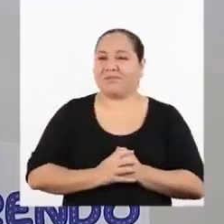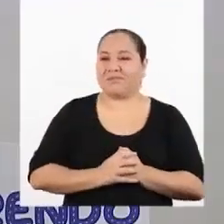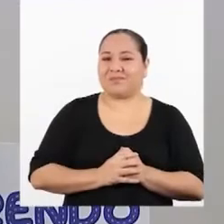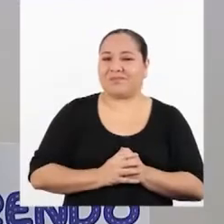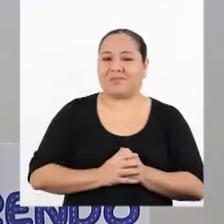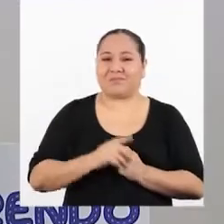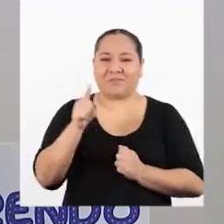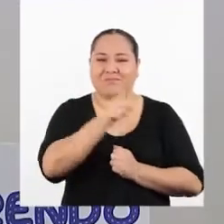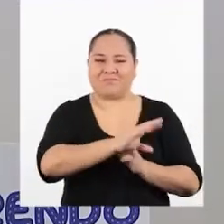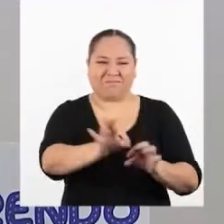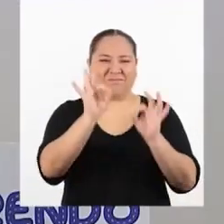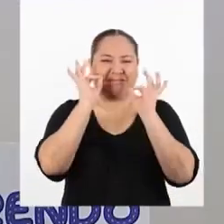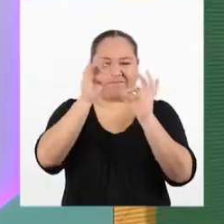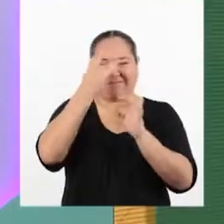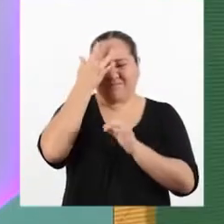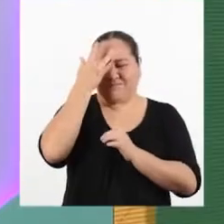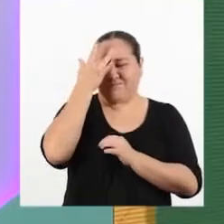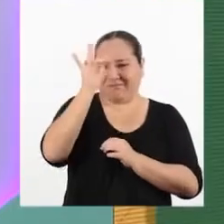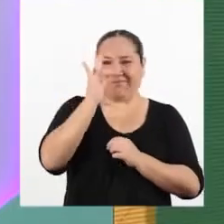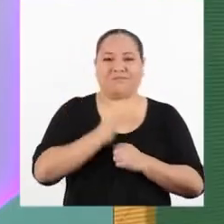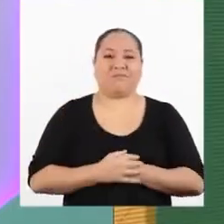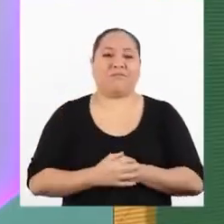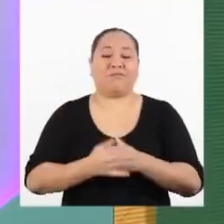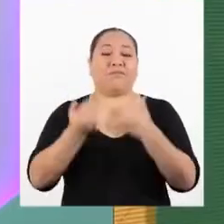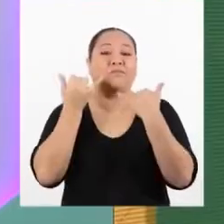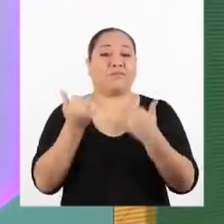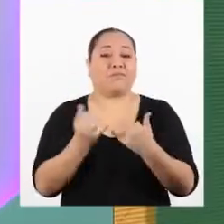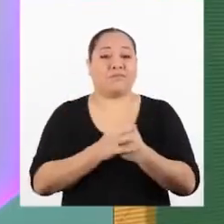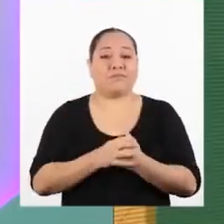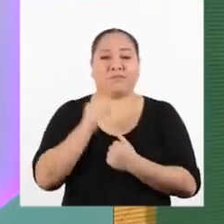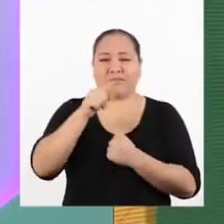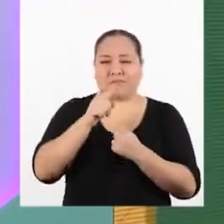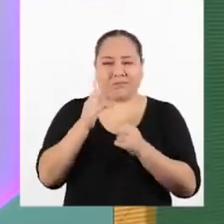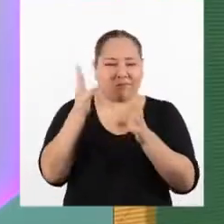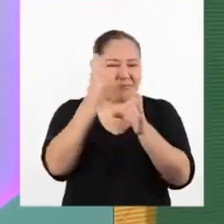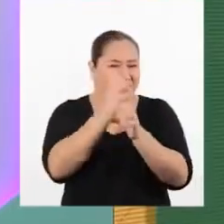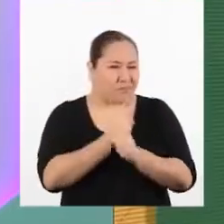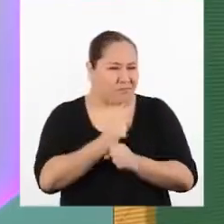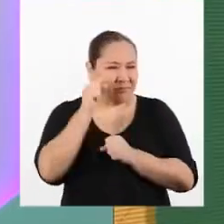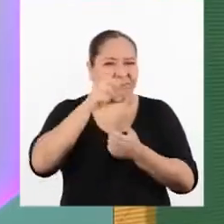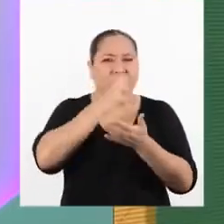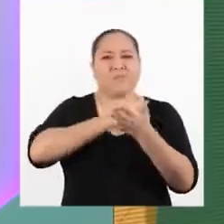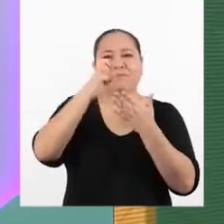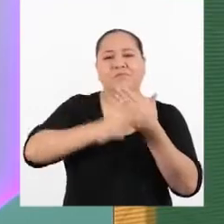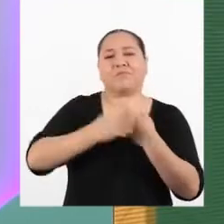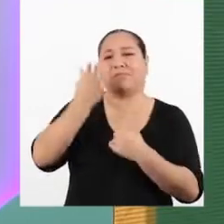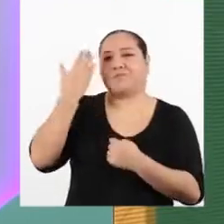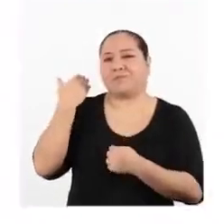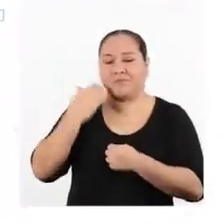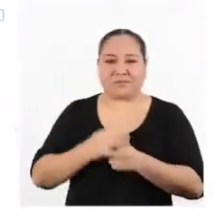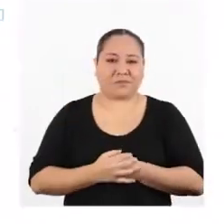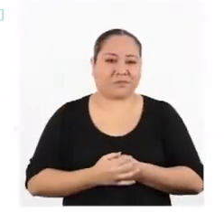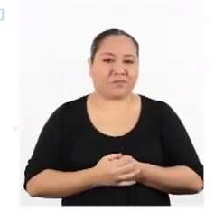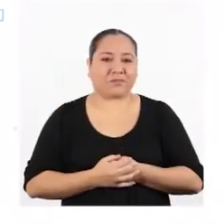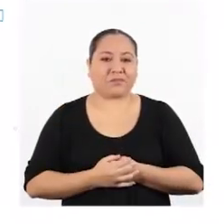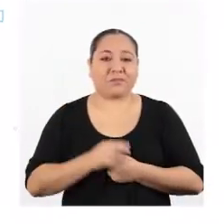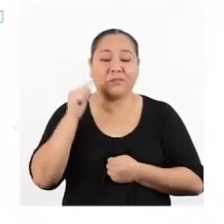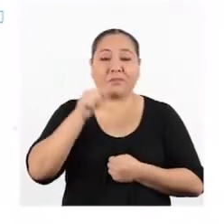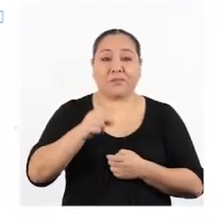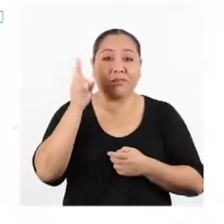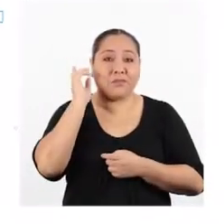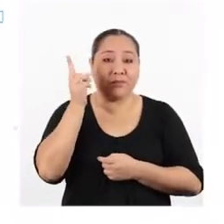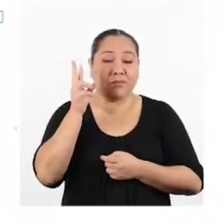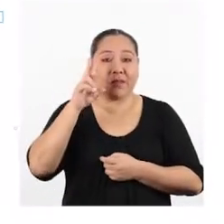¡Son unos capos! Y ahora, un repasito del programa anterior. Con el